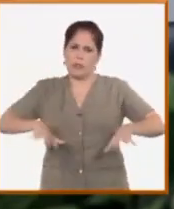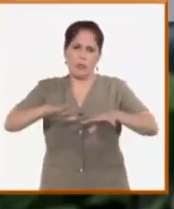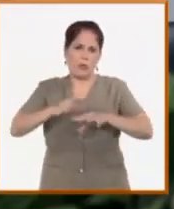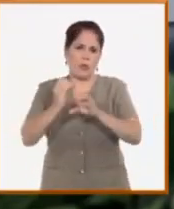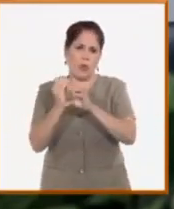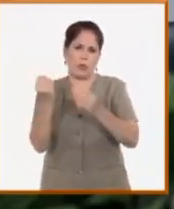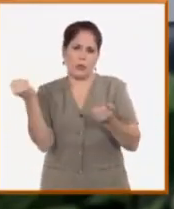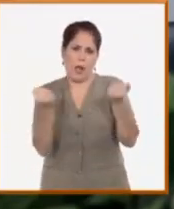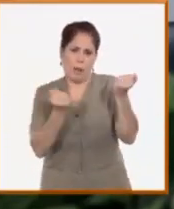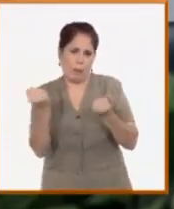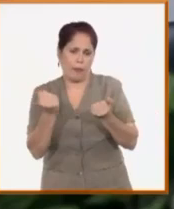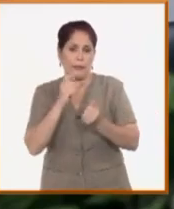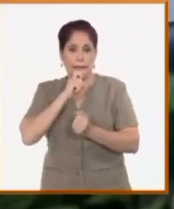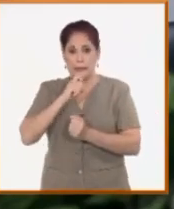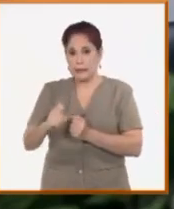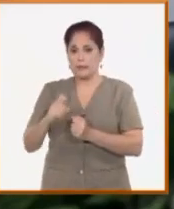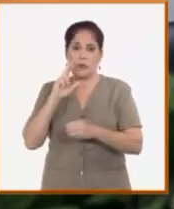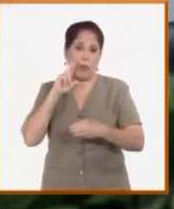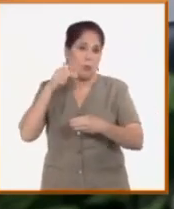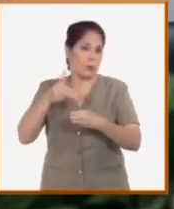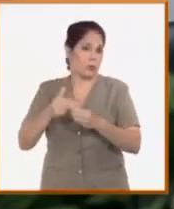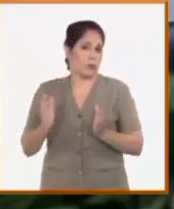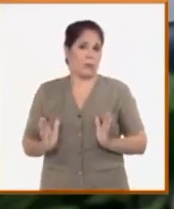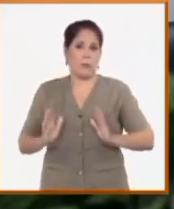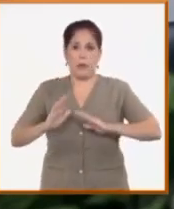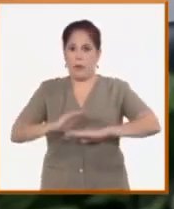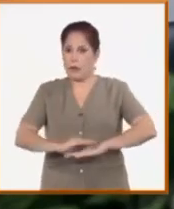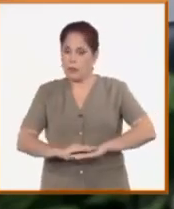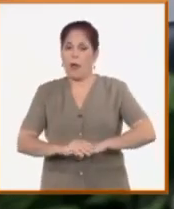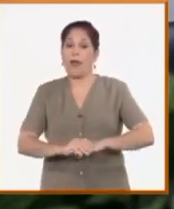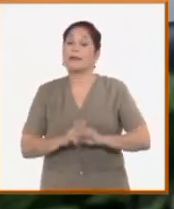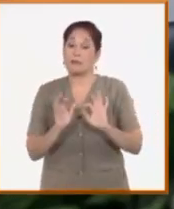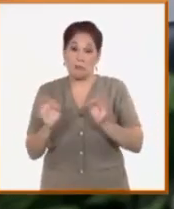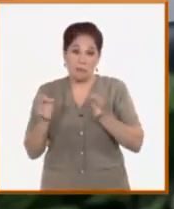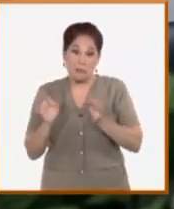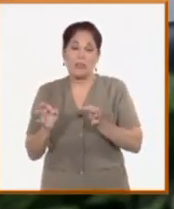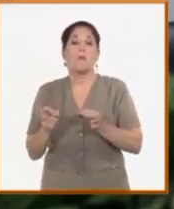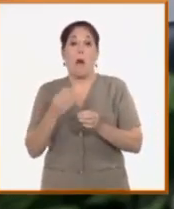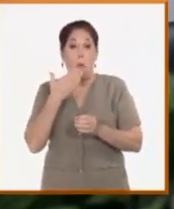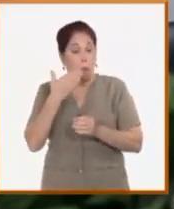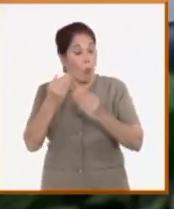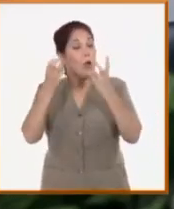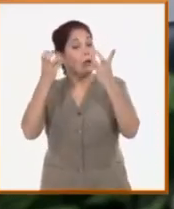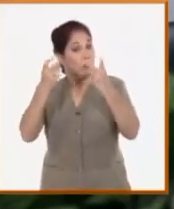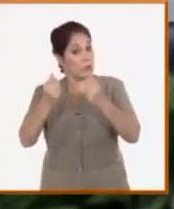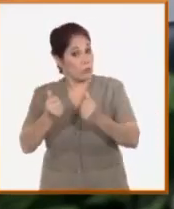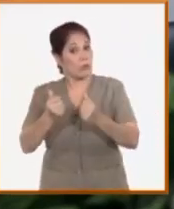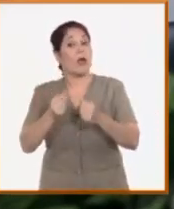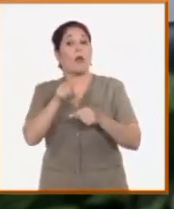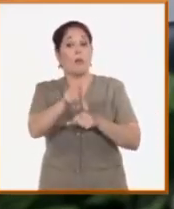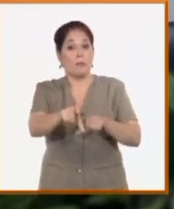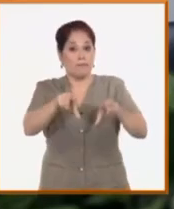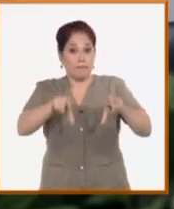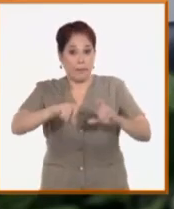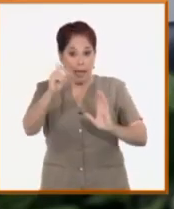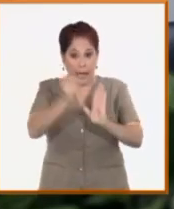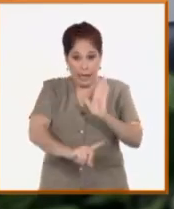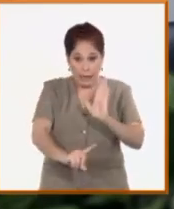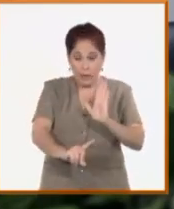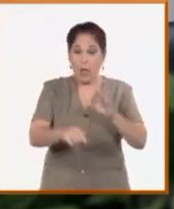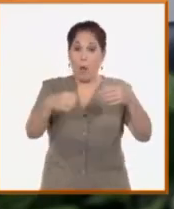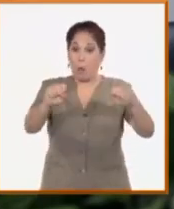con el combustible, con el transporte, ha dado una solución muy positiva